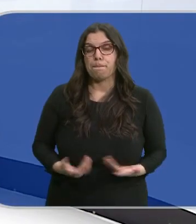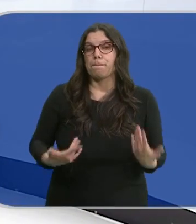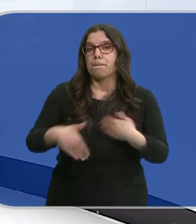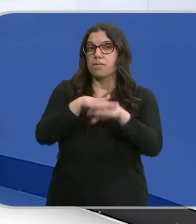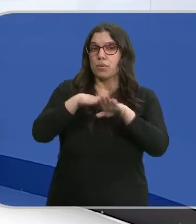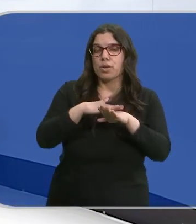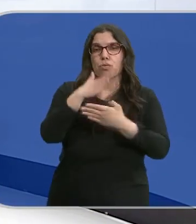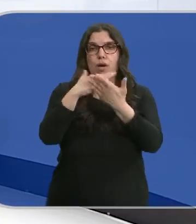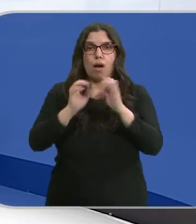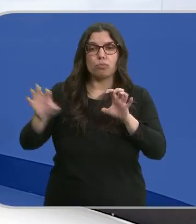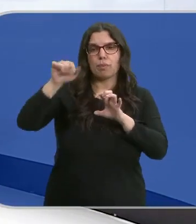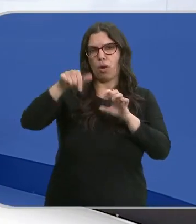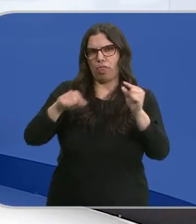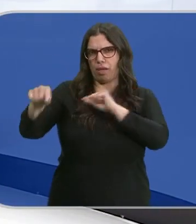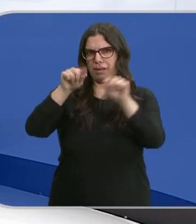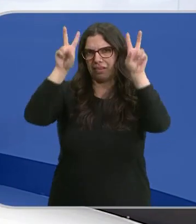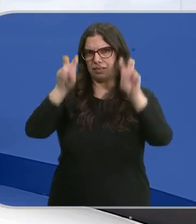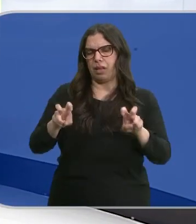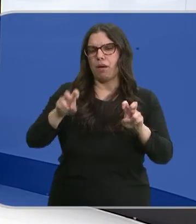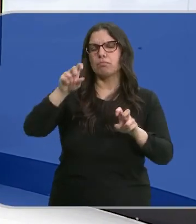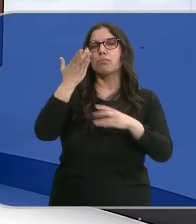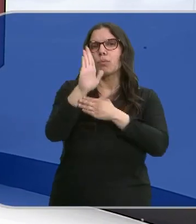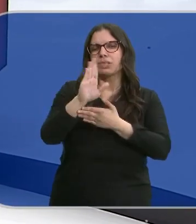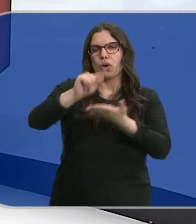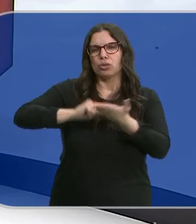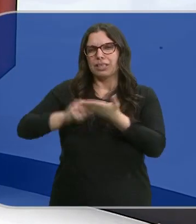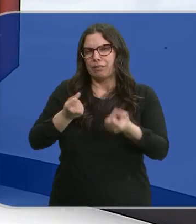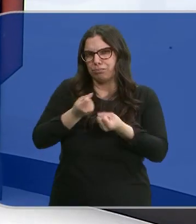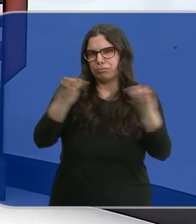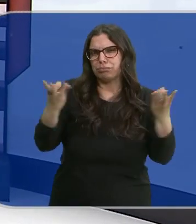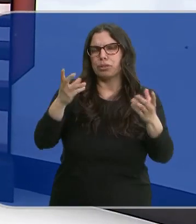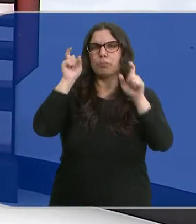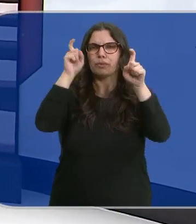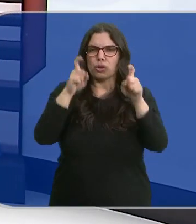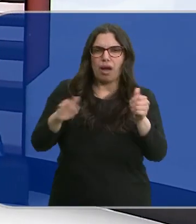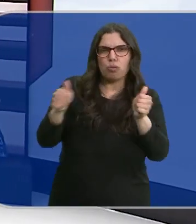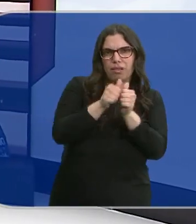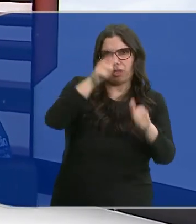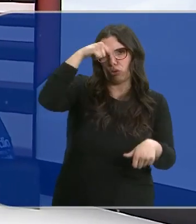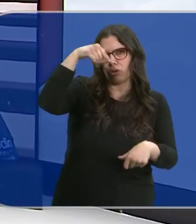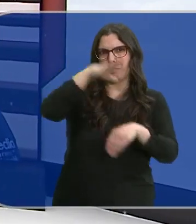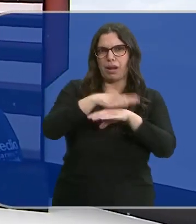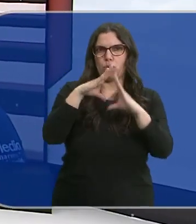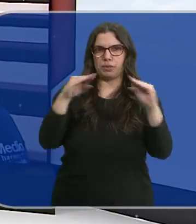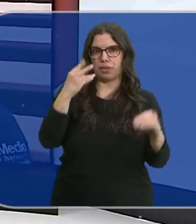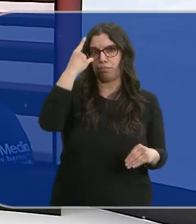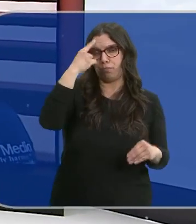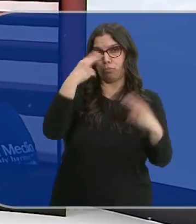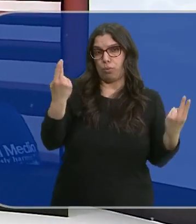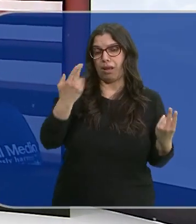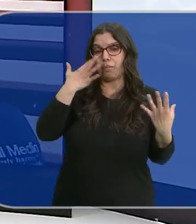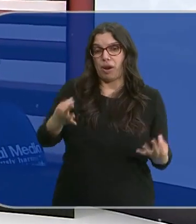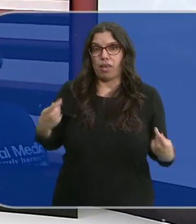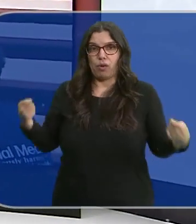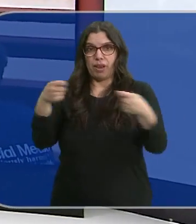El gobierno y las autonomías debaten hoy esa propuesta de contratar a miles de profesores, ayudantes, doctores en la universidad pública. Un plan cuyo coste